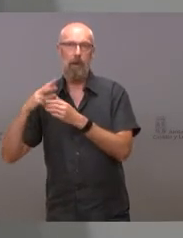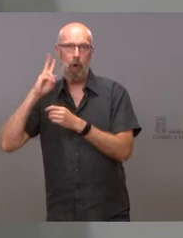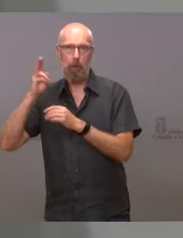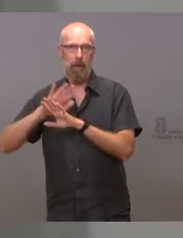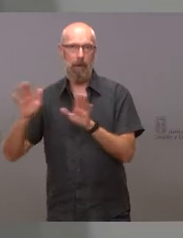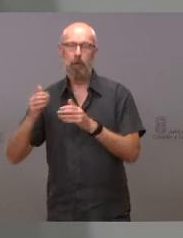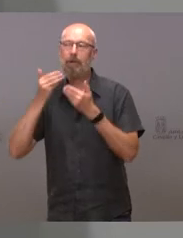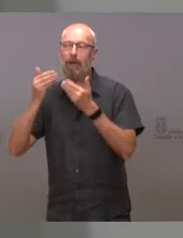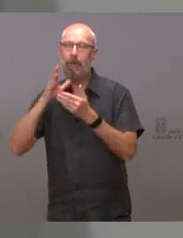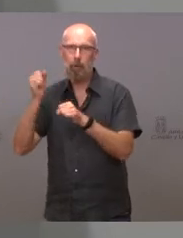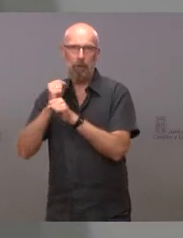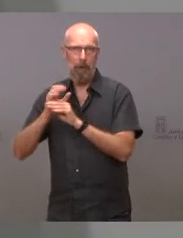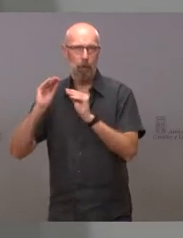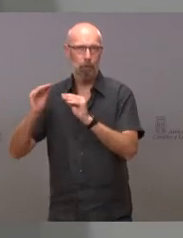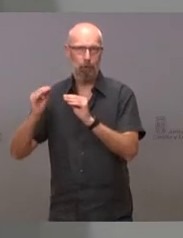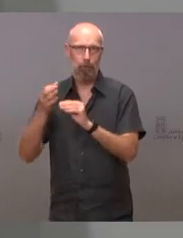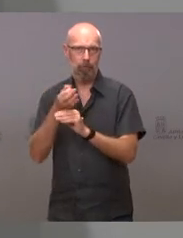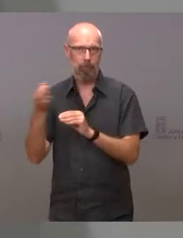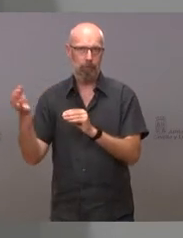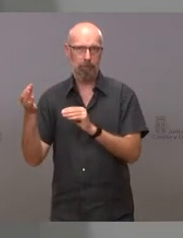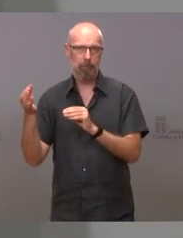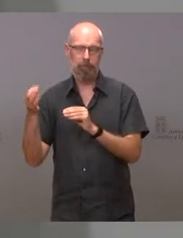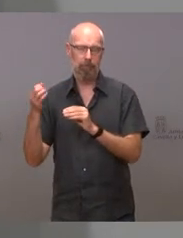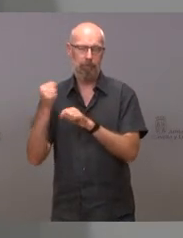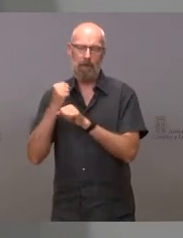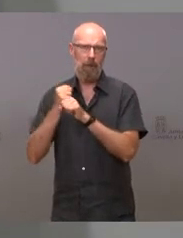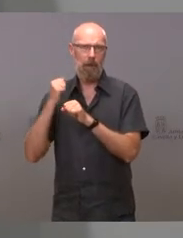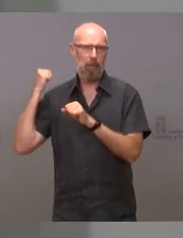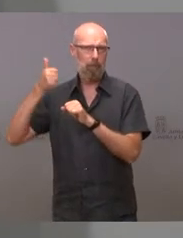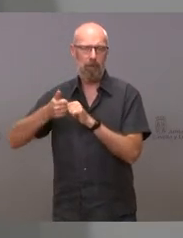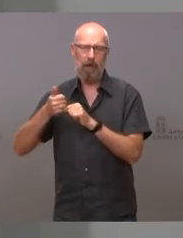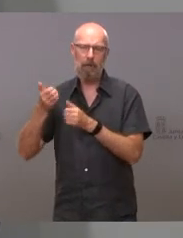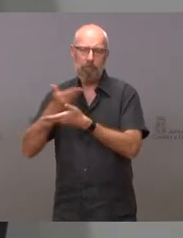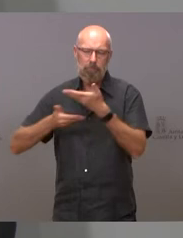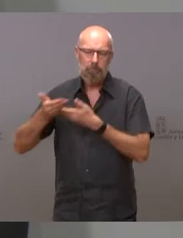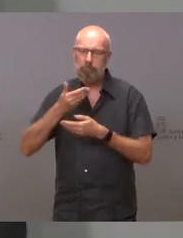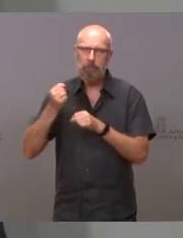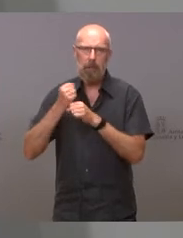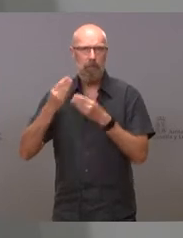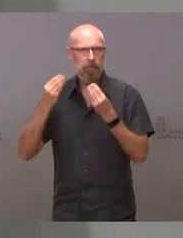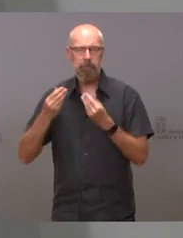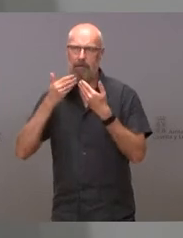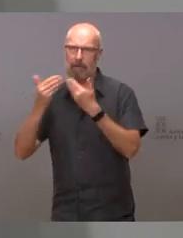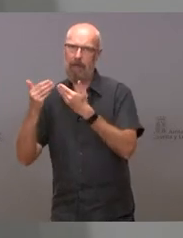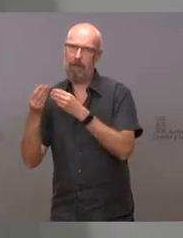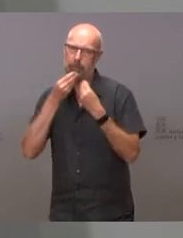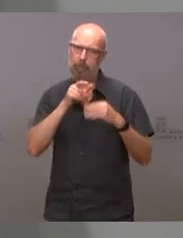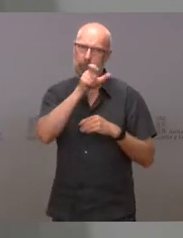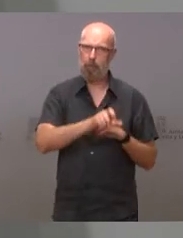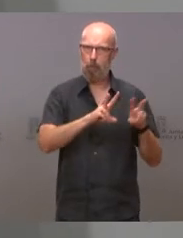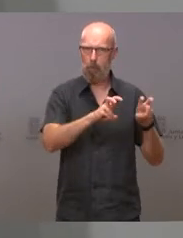los excelentes servicios prestados a lo largo de sus años de servicio a esta comunidad. Se ha pasado también,